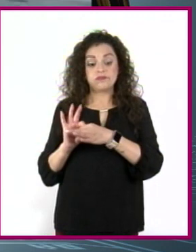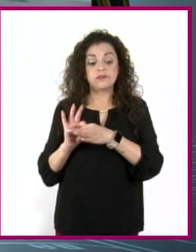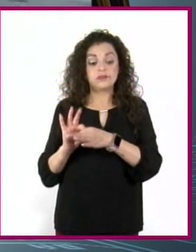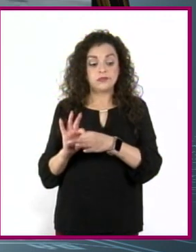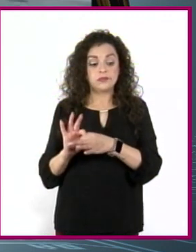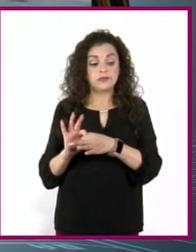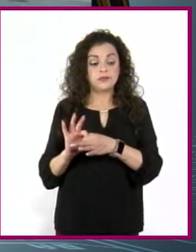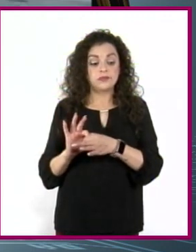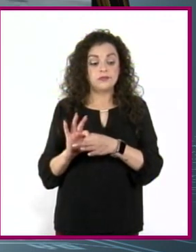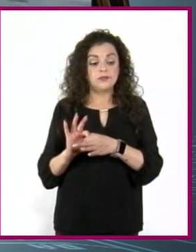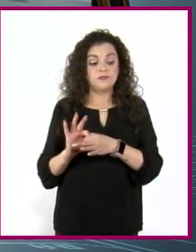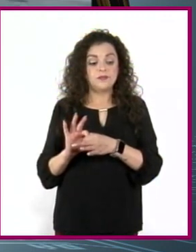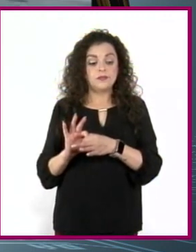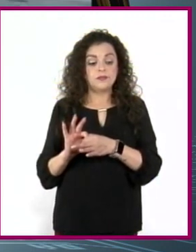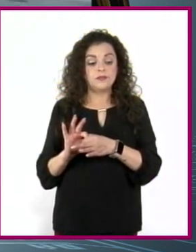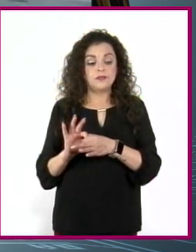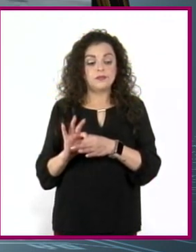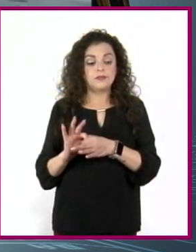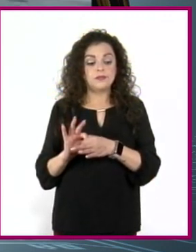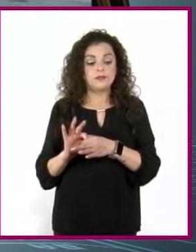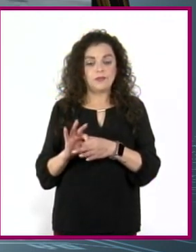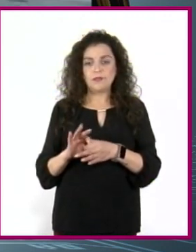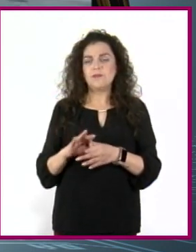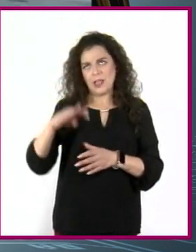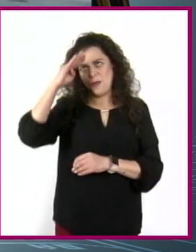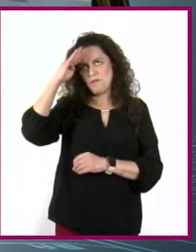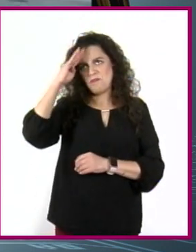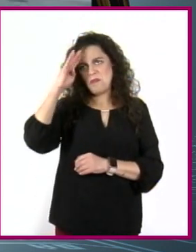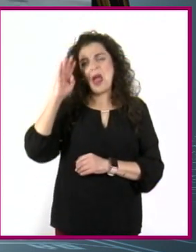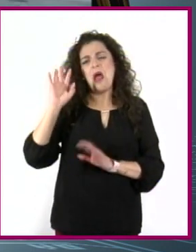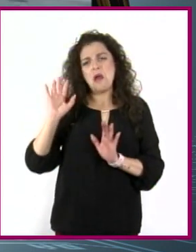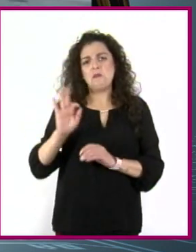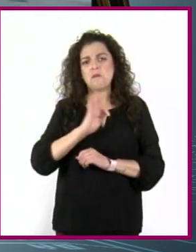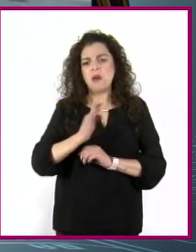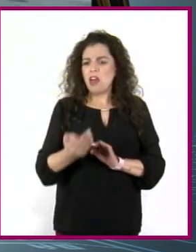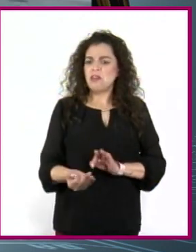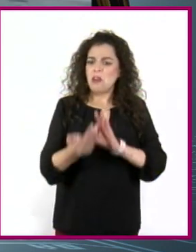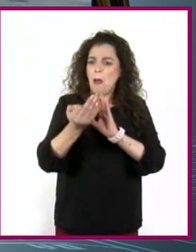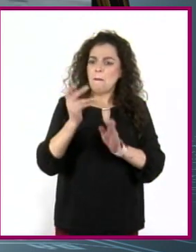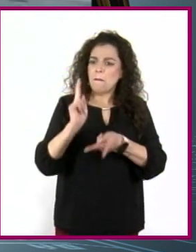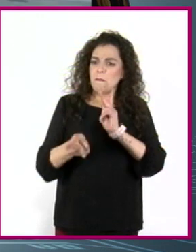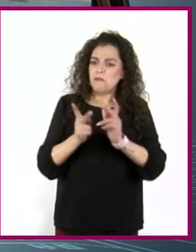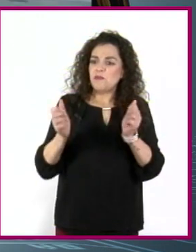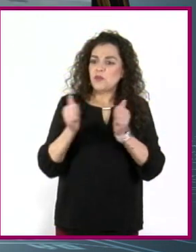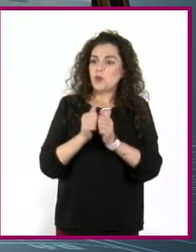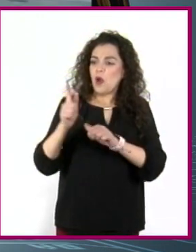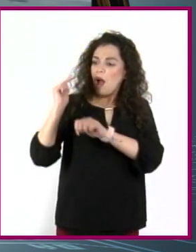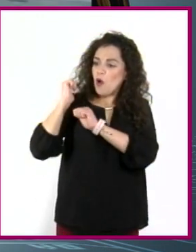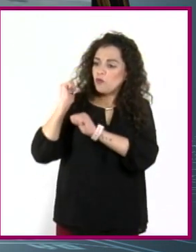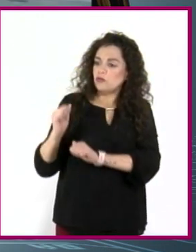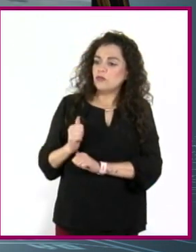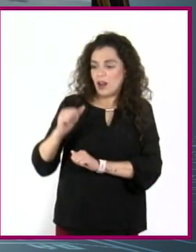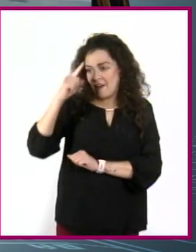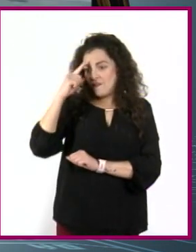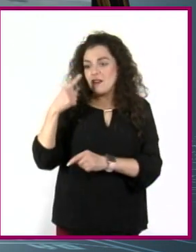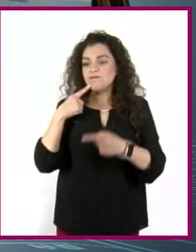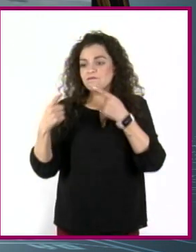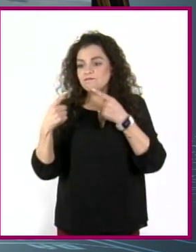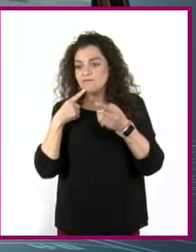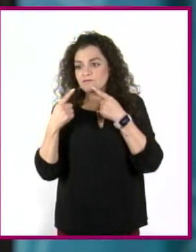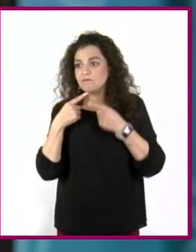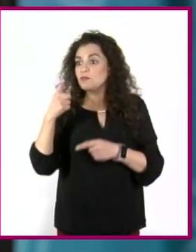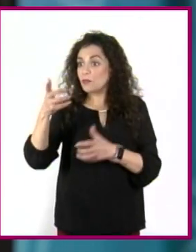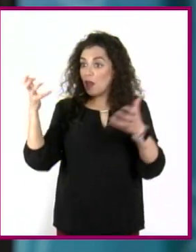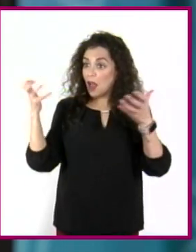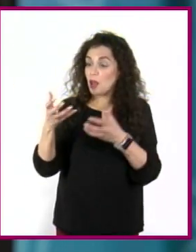les permite dialogar más de frente con las autoridades y ellos también están haciendo cosas